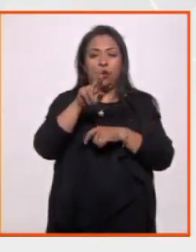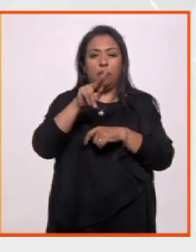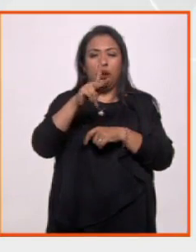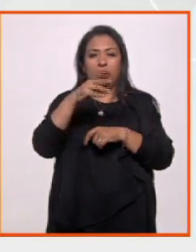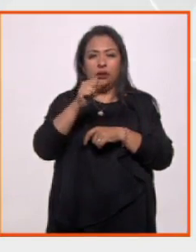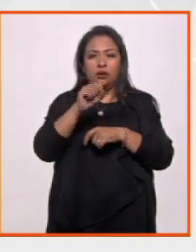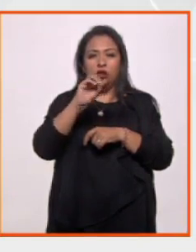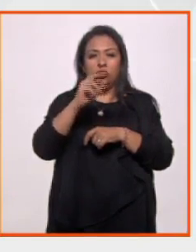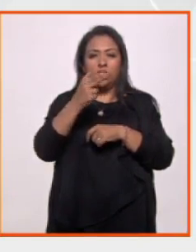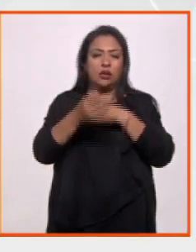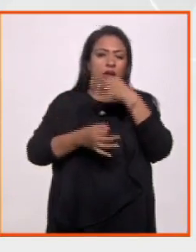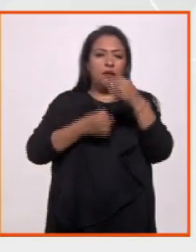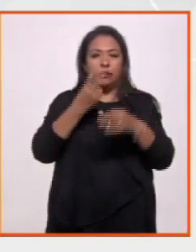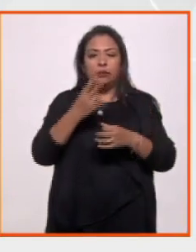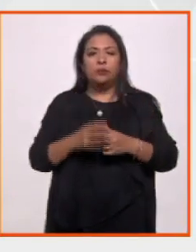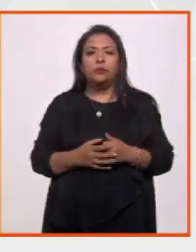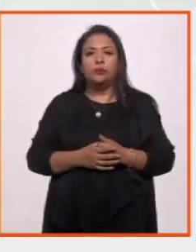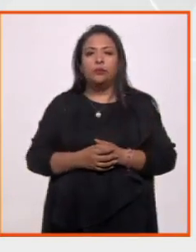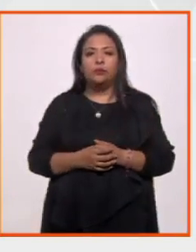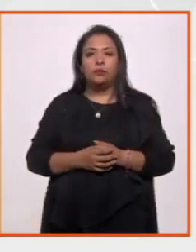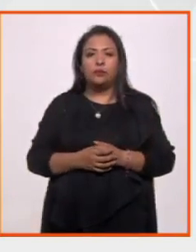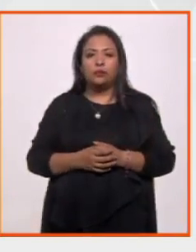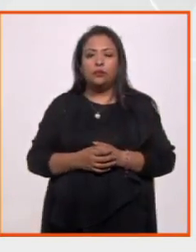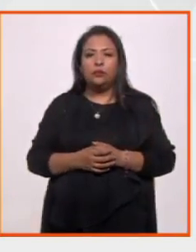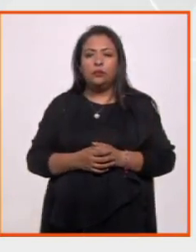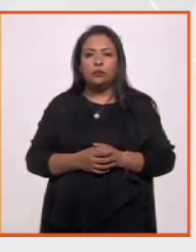Galván, Óscar Helguera, Noticias 22.